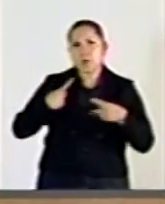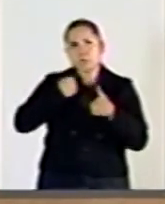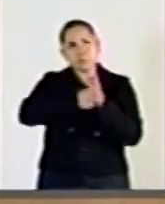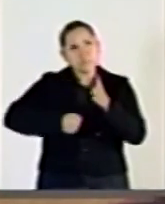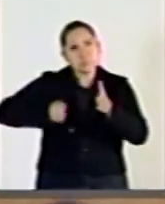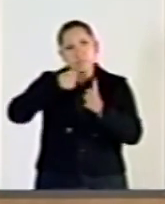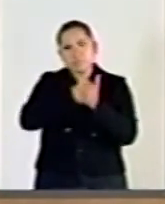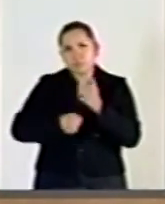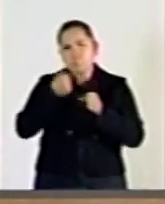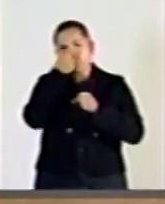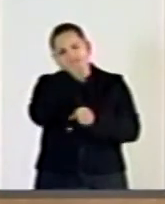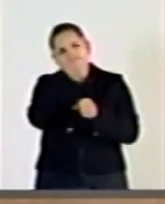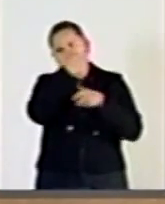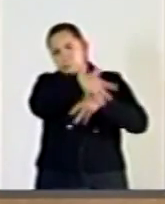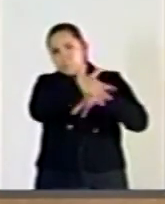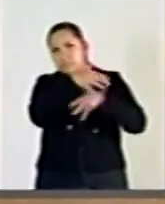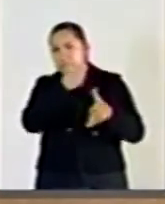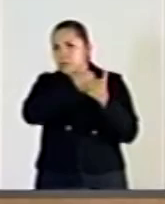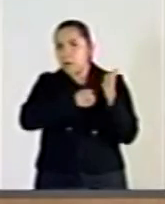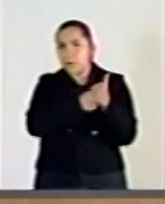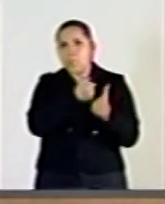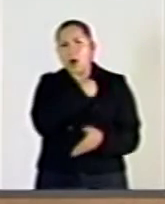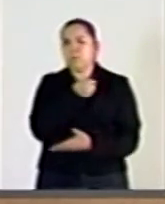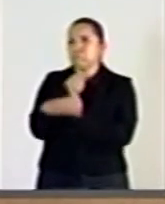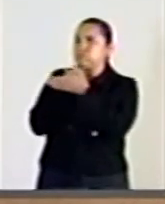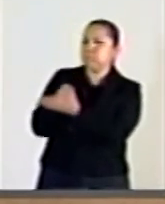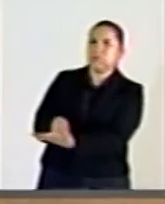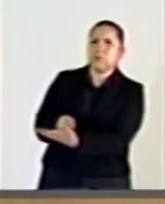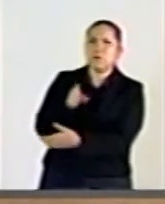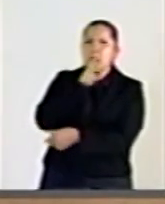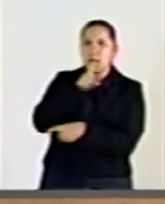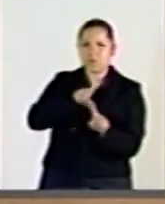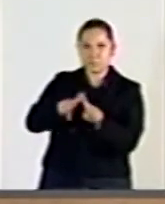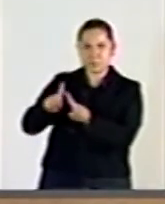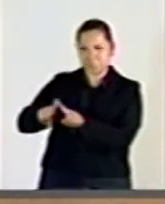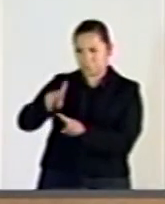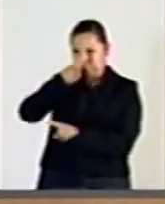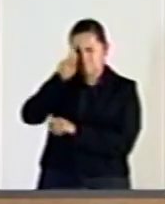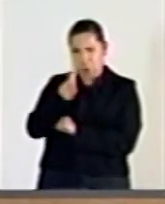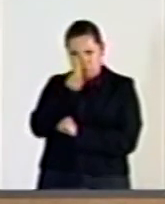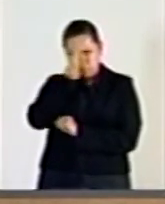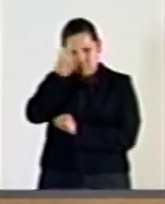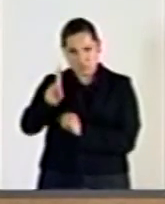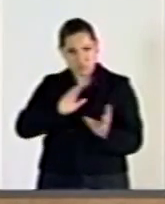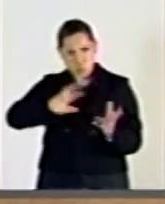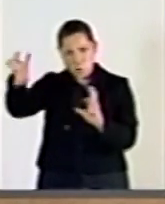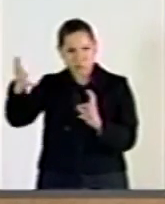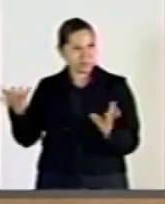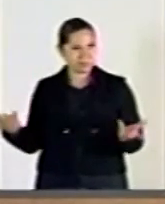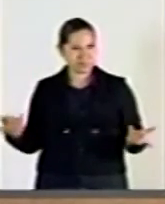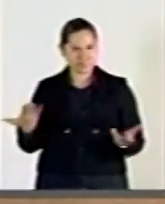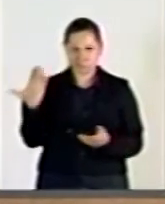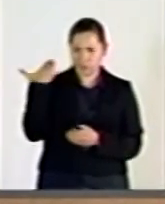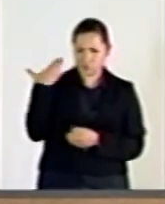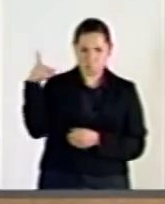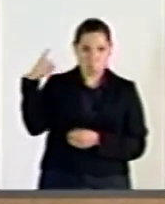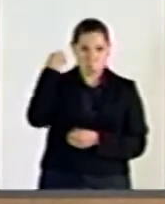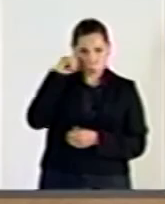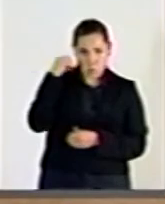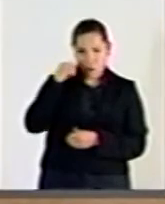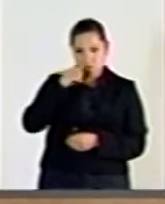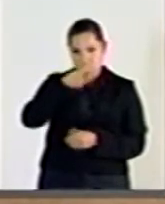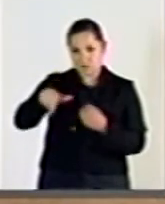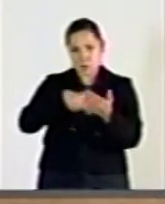Segundo, los lamentables hechos de Mochizlán, Oaxaca, ponen de manifiesto la incapacidad del gobierno